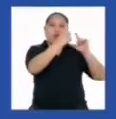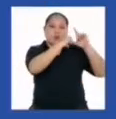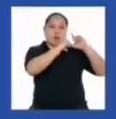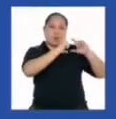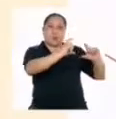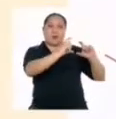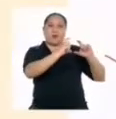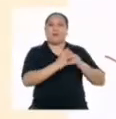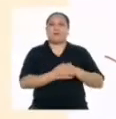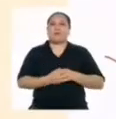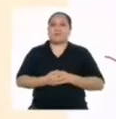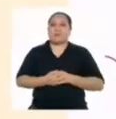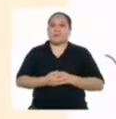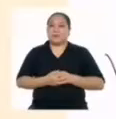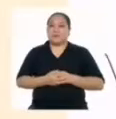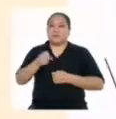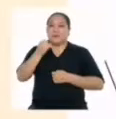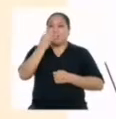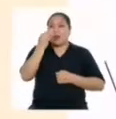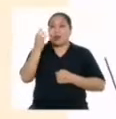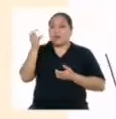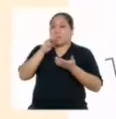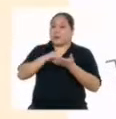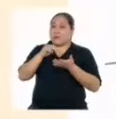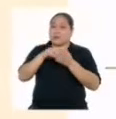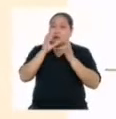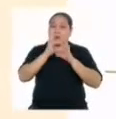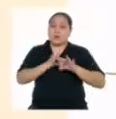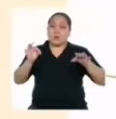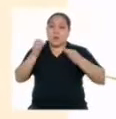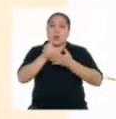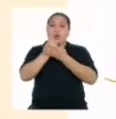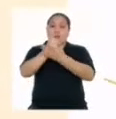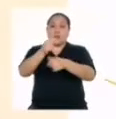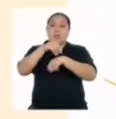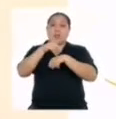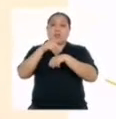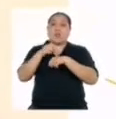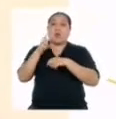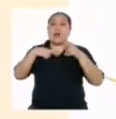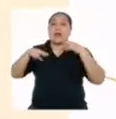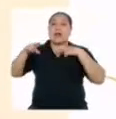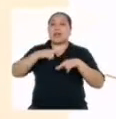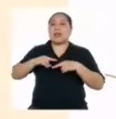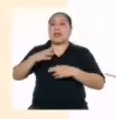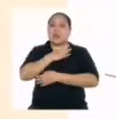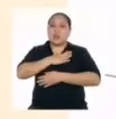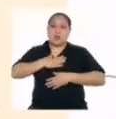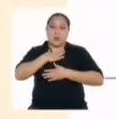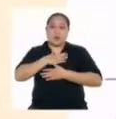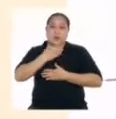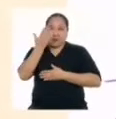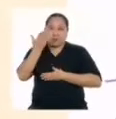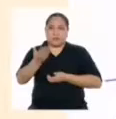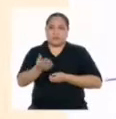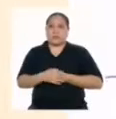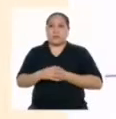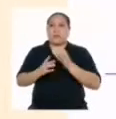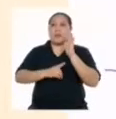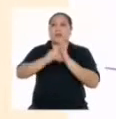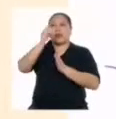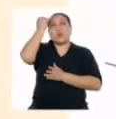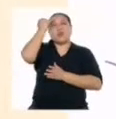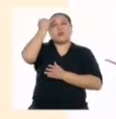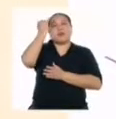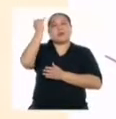párrafo. Algunos de los principales beneficios de los espacios de recreación y esparcimiento son los siguientes. El